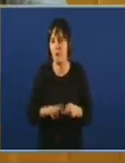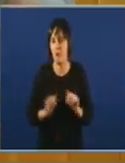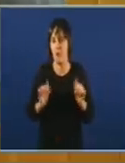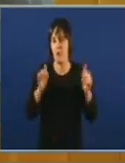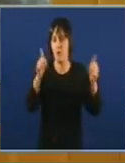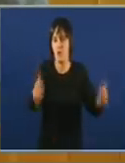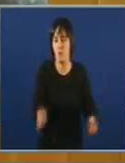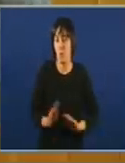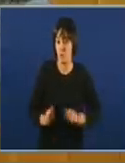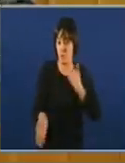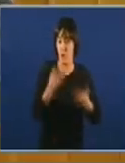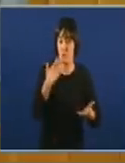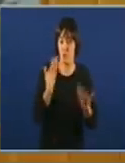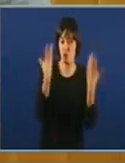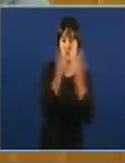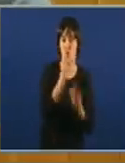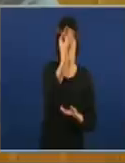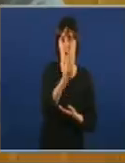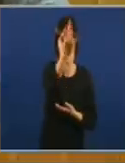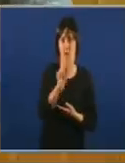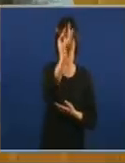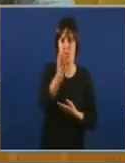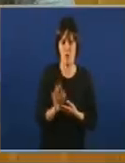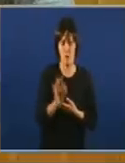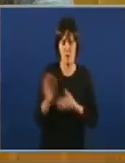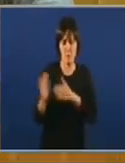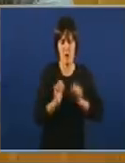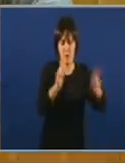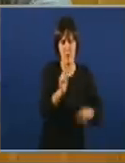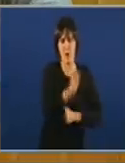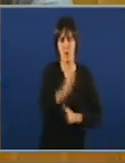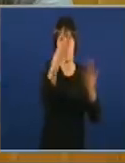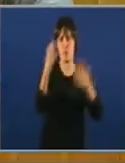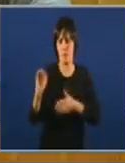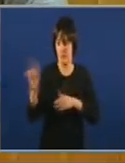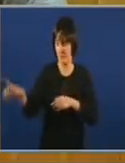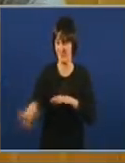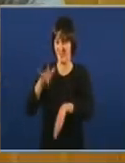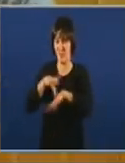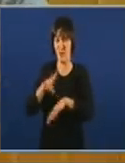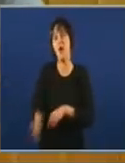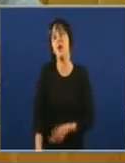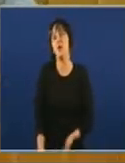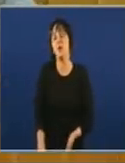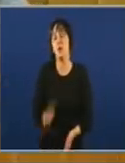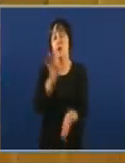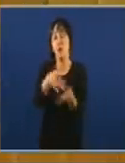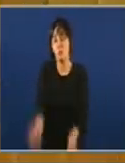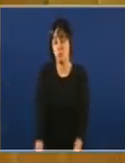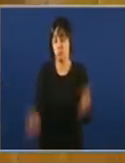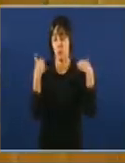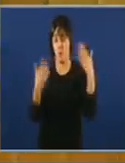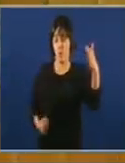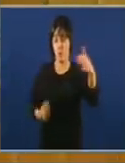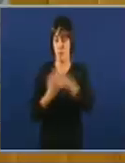súa enigmática relación comercial Dorado a principios dos anos 90, cando vosted era un alto cárrego da Consellería de Sanidade, e a